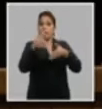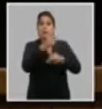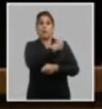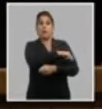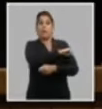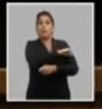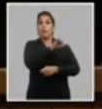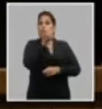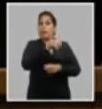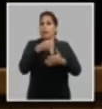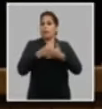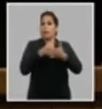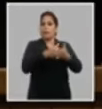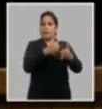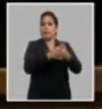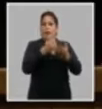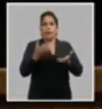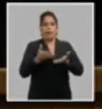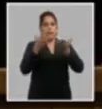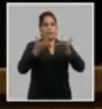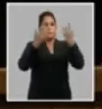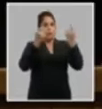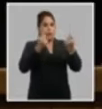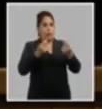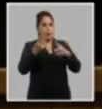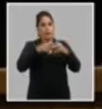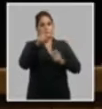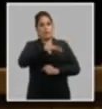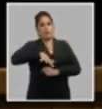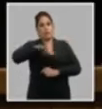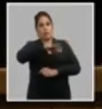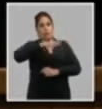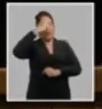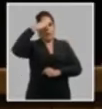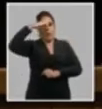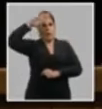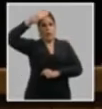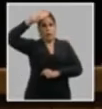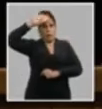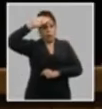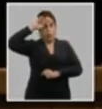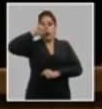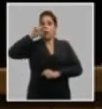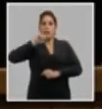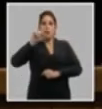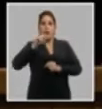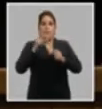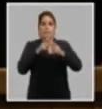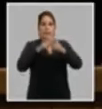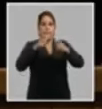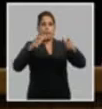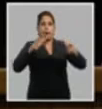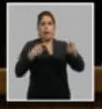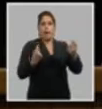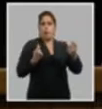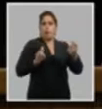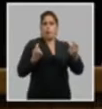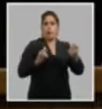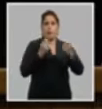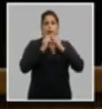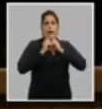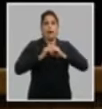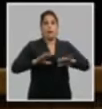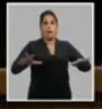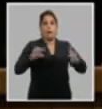pueblo para impulsar el desarrollo económico y social del país el incremento de la combatividad y